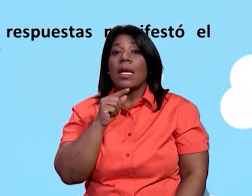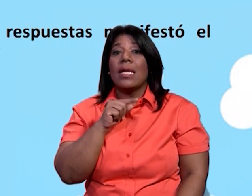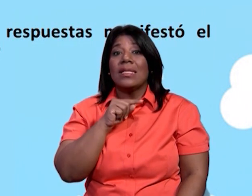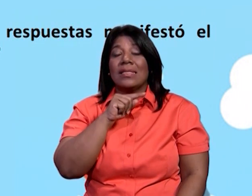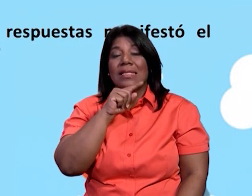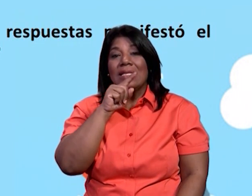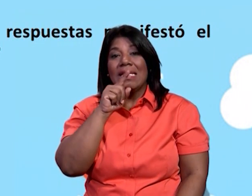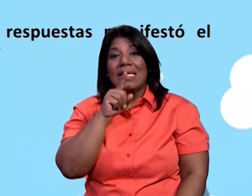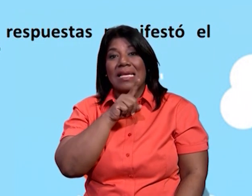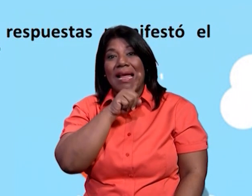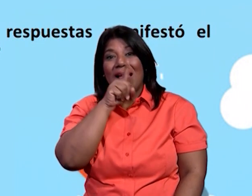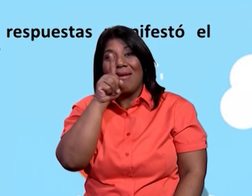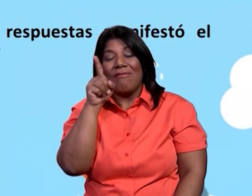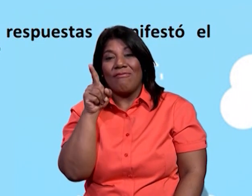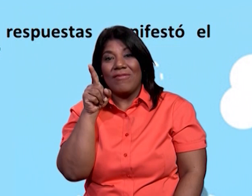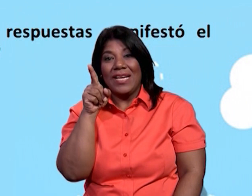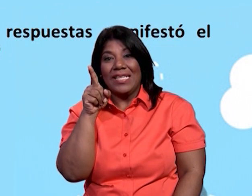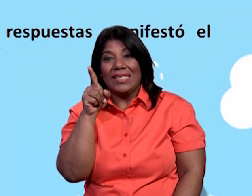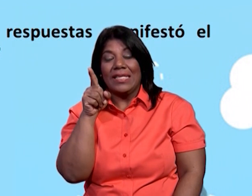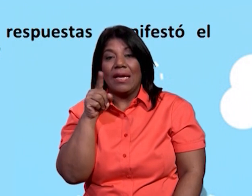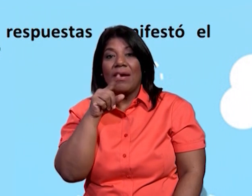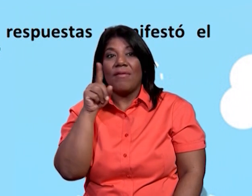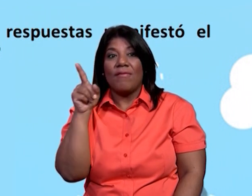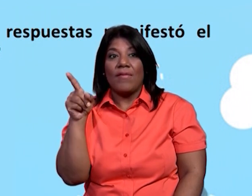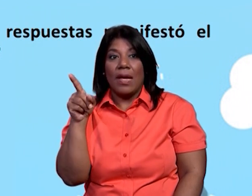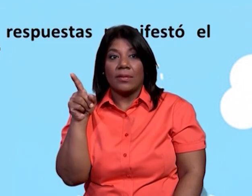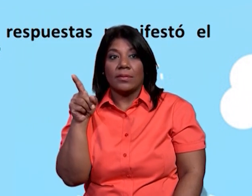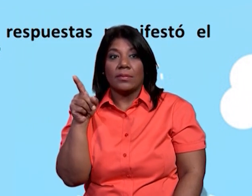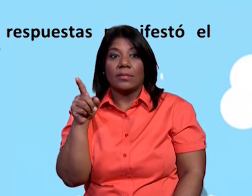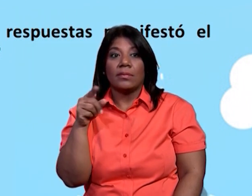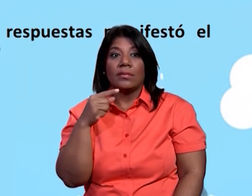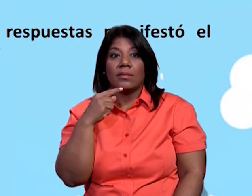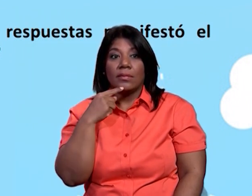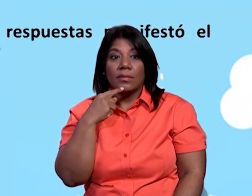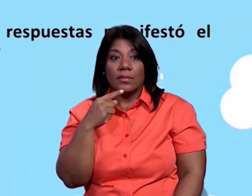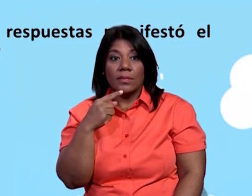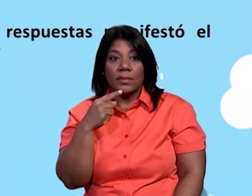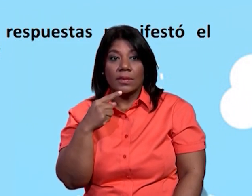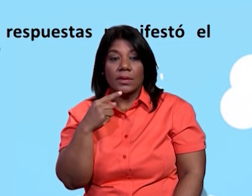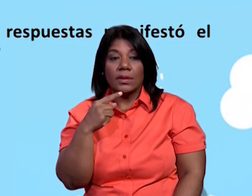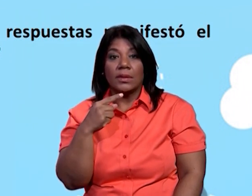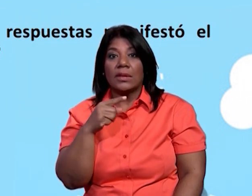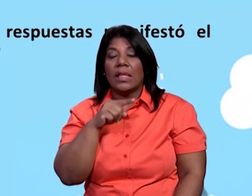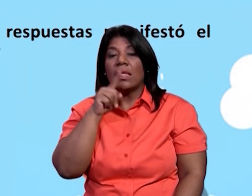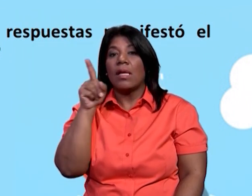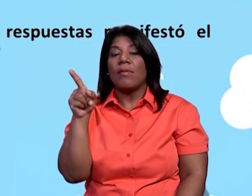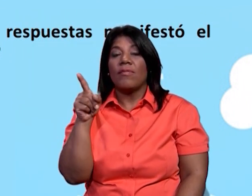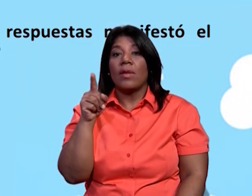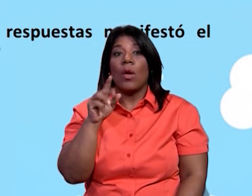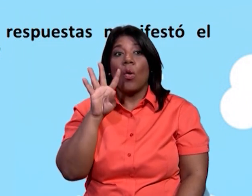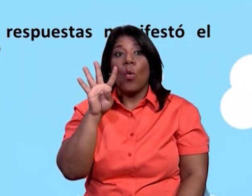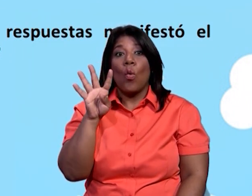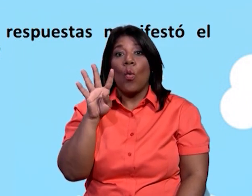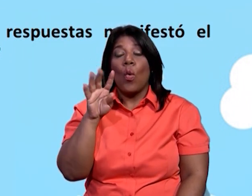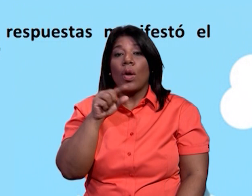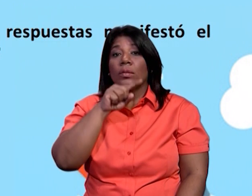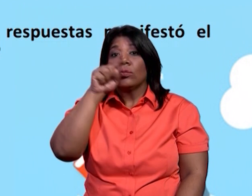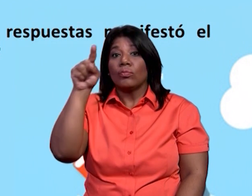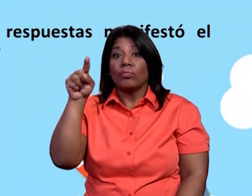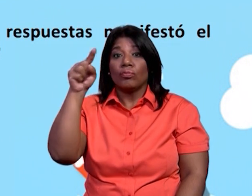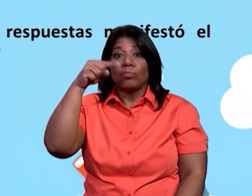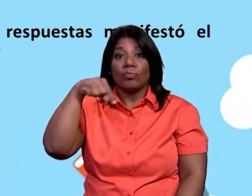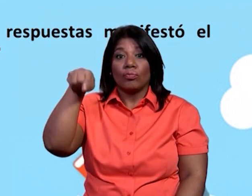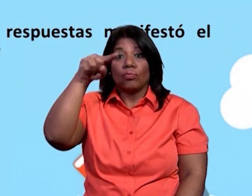recibido y hacia qué estructura se dirige y vamos a ver la imagen y aquí tenemos cuatro flechas de diferentes